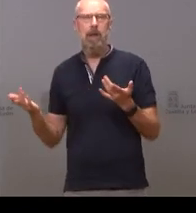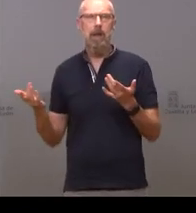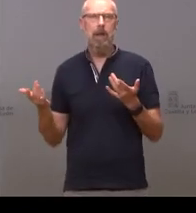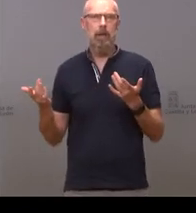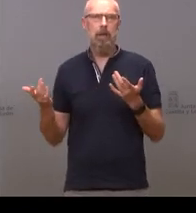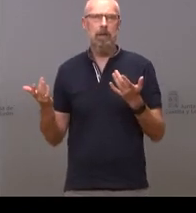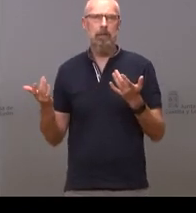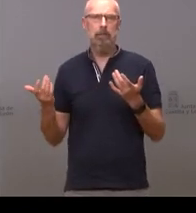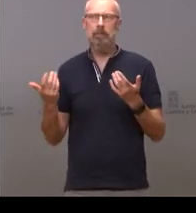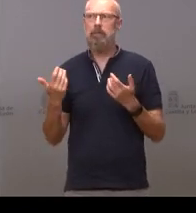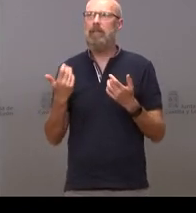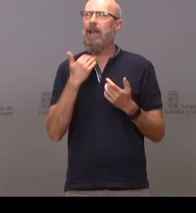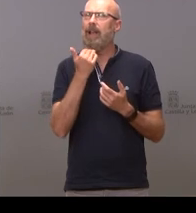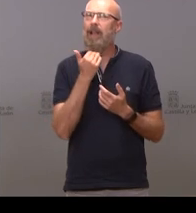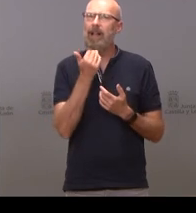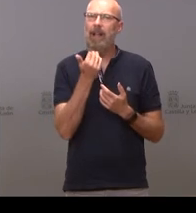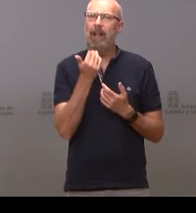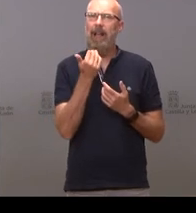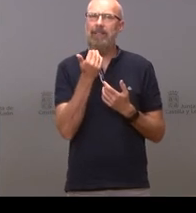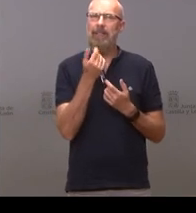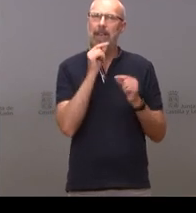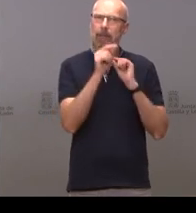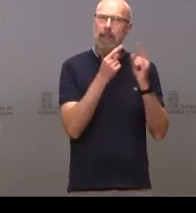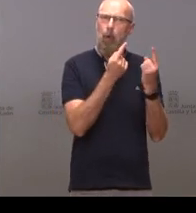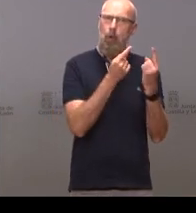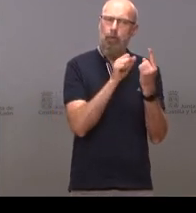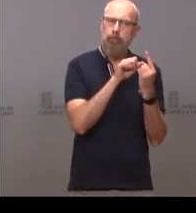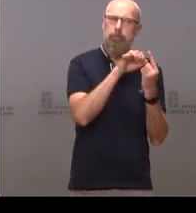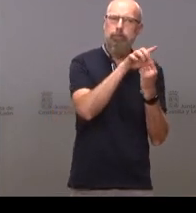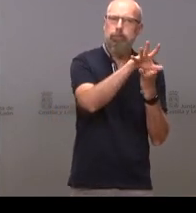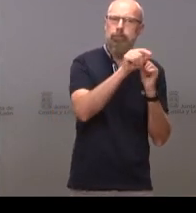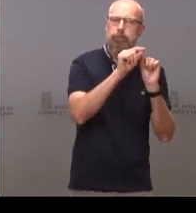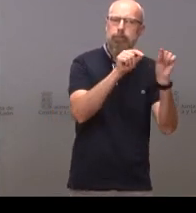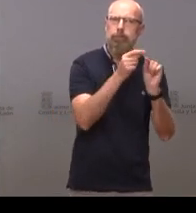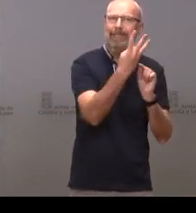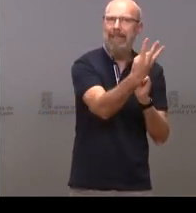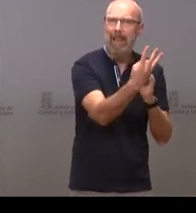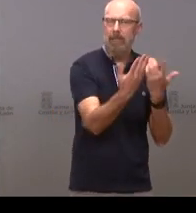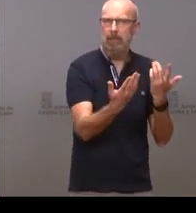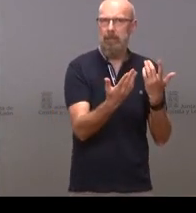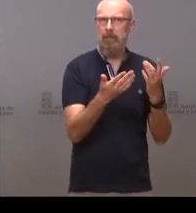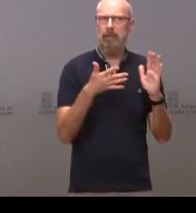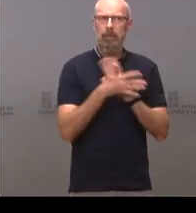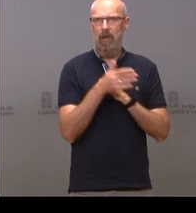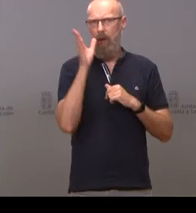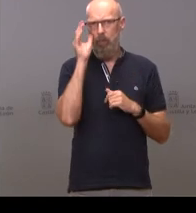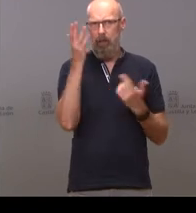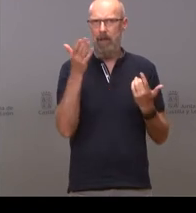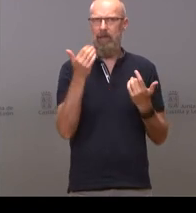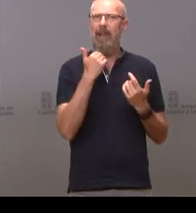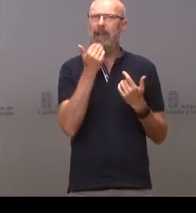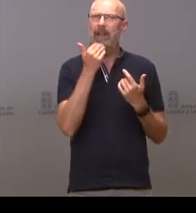tres contagios por cada infectado que es una barbaridad y la trazabilidad está en el 40% es decir